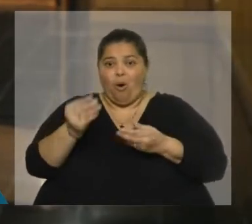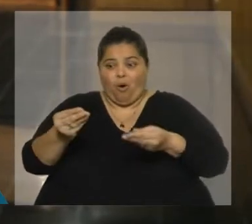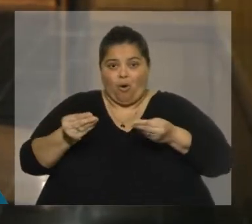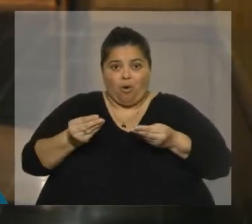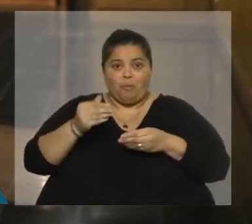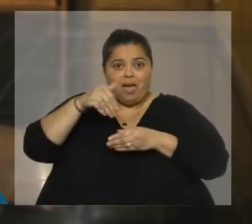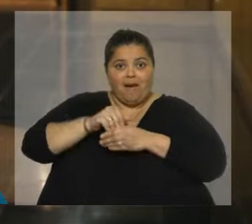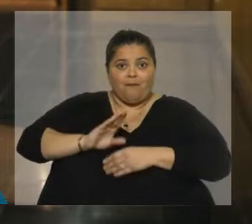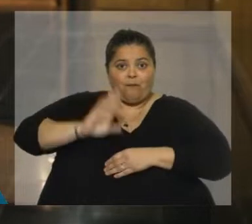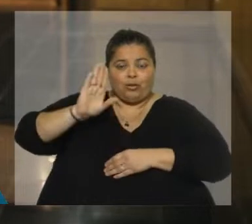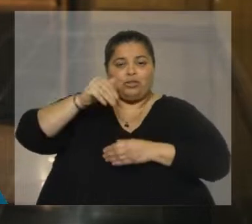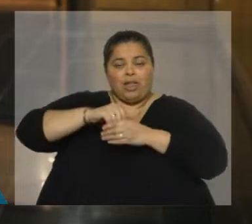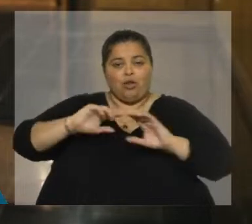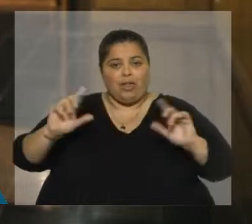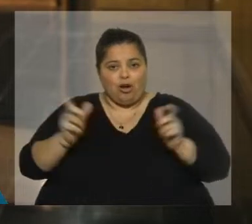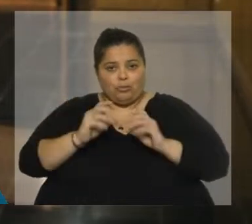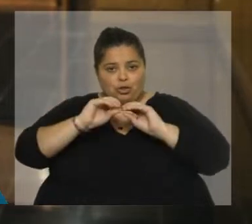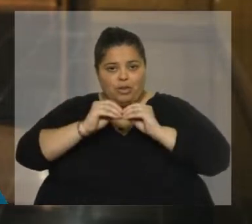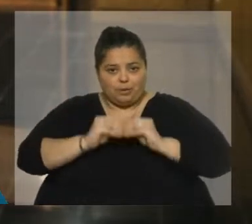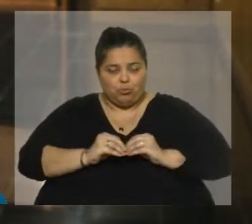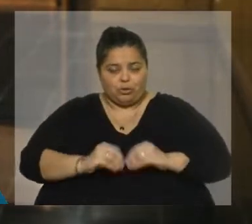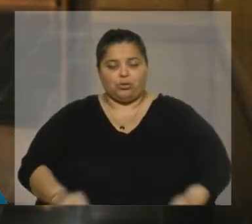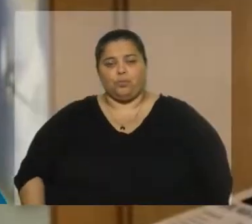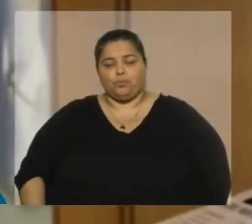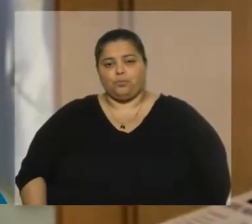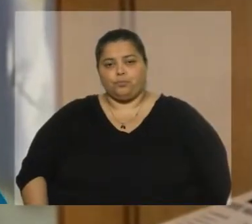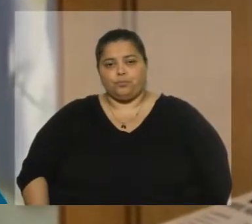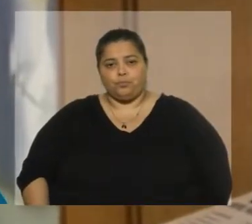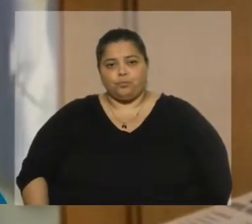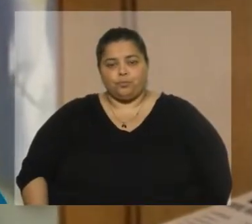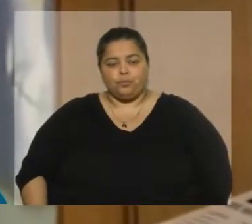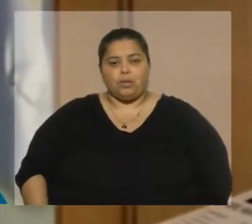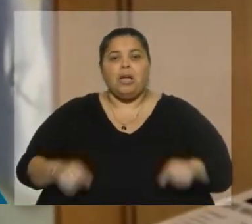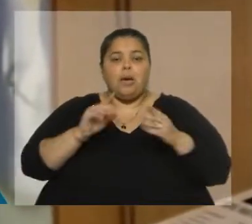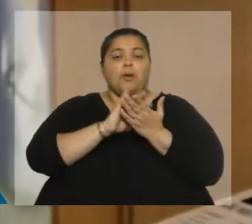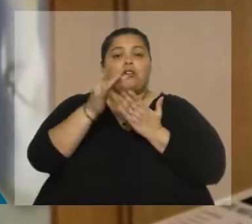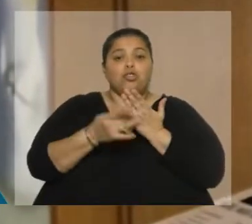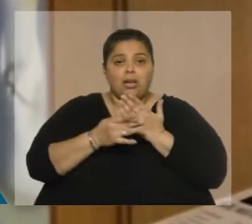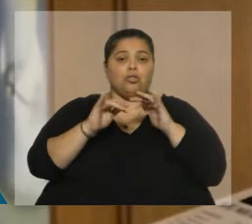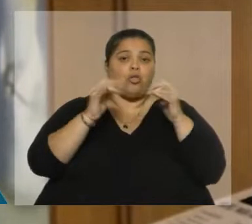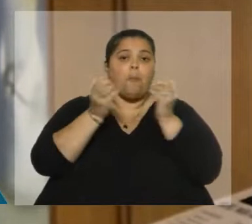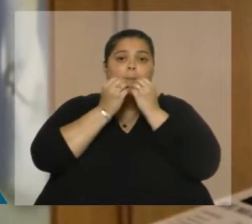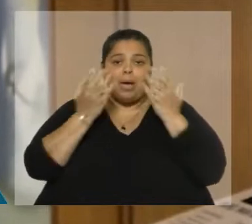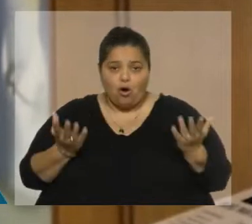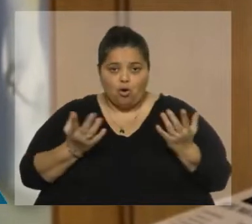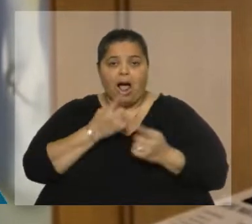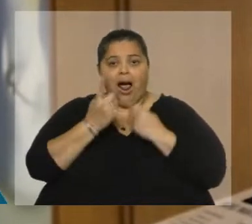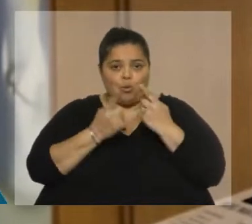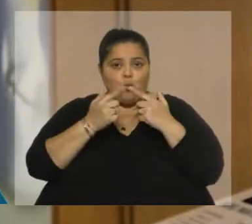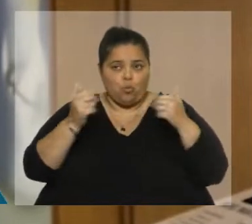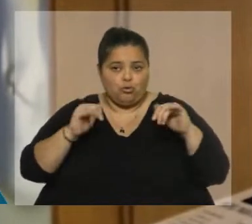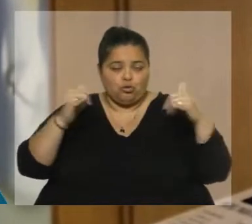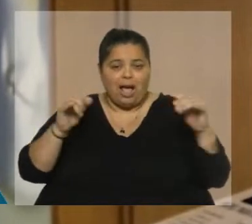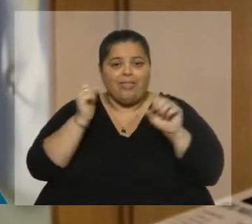votación dentro de la Comisión de Presupuestos. Un proyecto que ha sido mejorado en algunas cosas en el trabajo en la Comisión